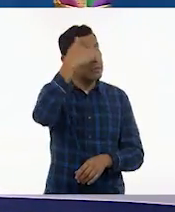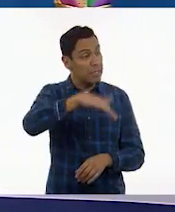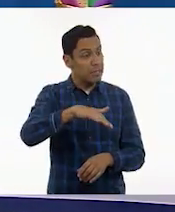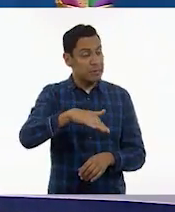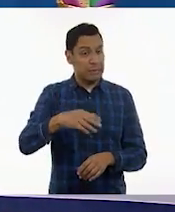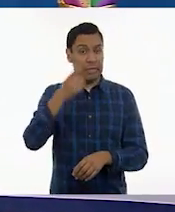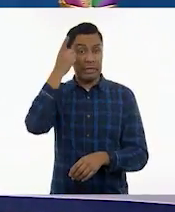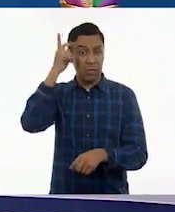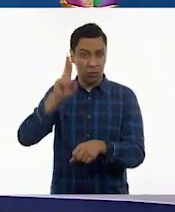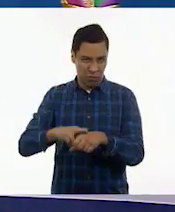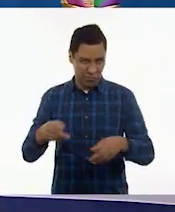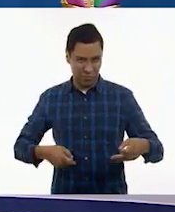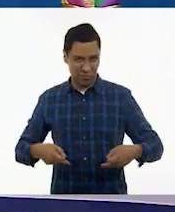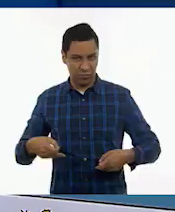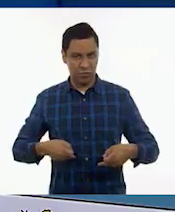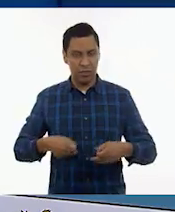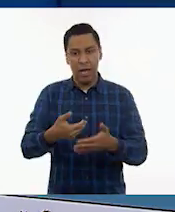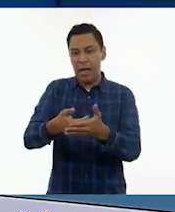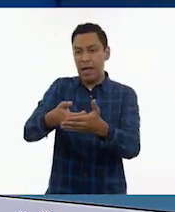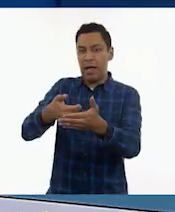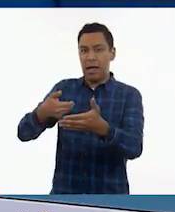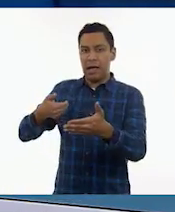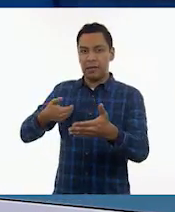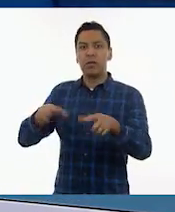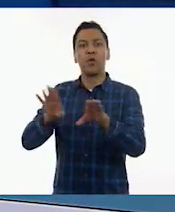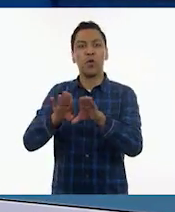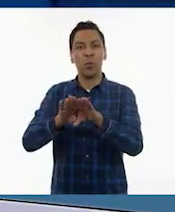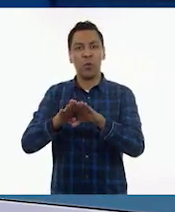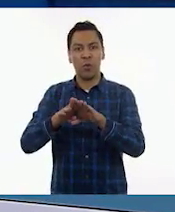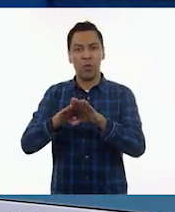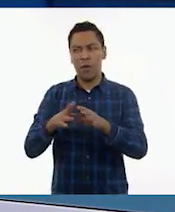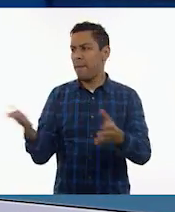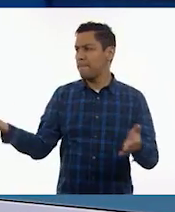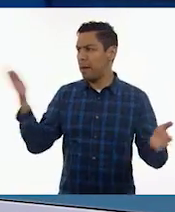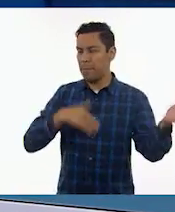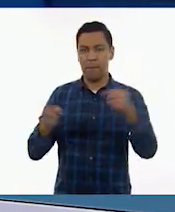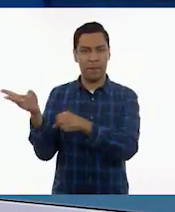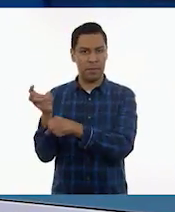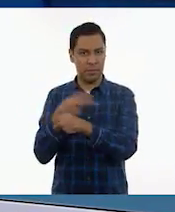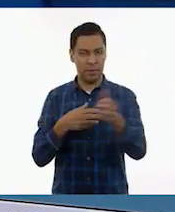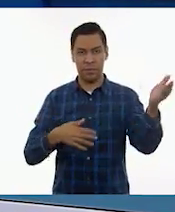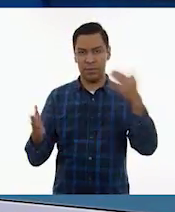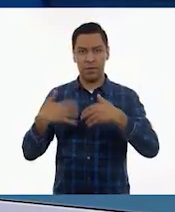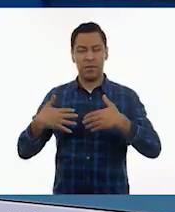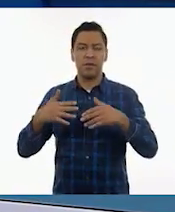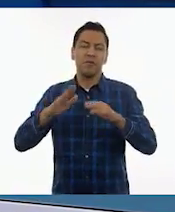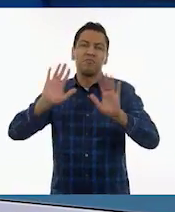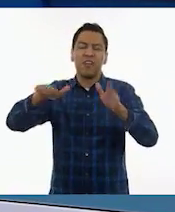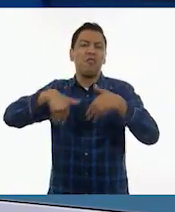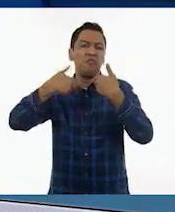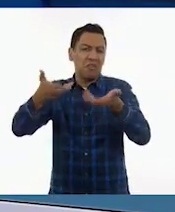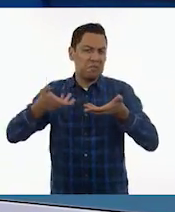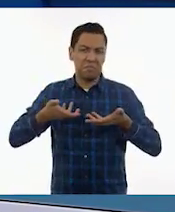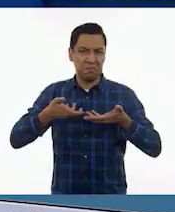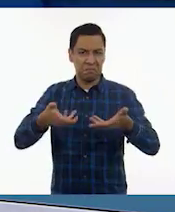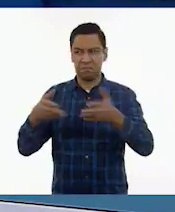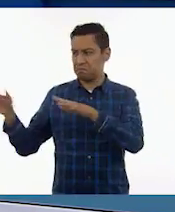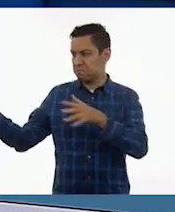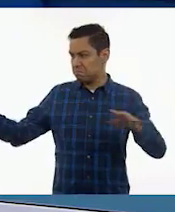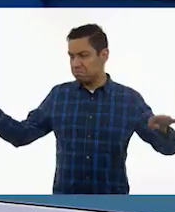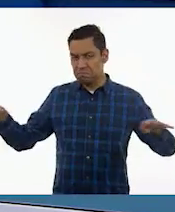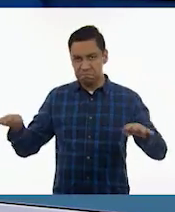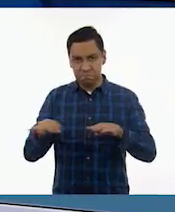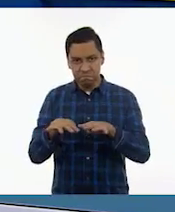algunos directores que hacen sus ensayos generales abiertos a público. No es lo usual, No es lo usual, pero hay muchos directores que quieren también medir